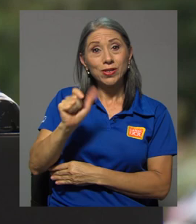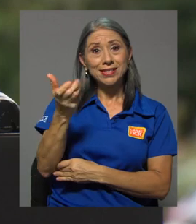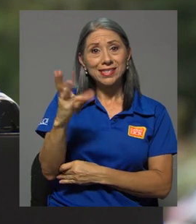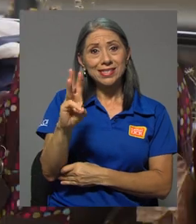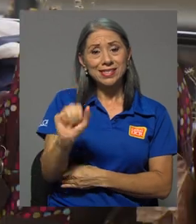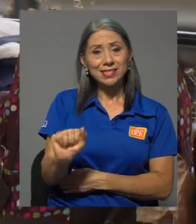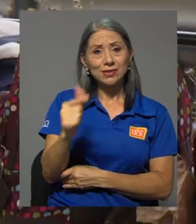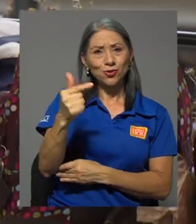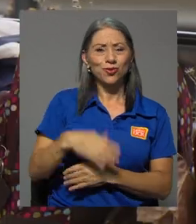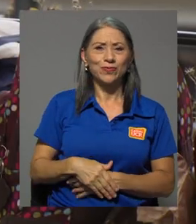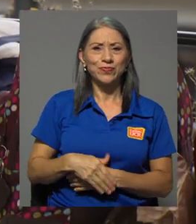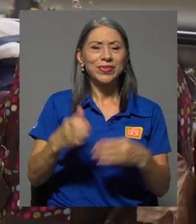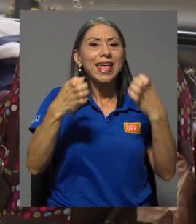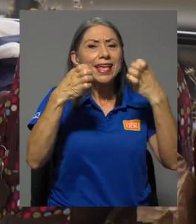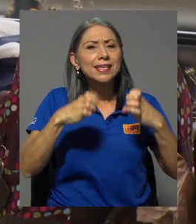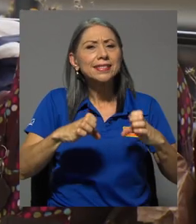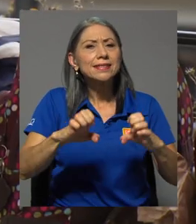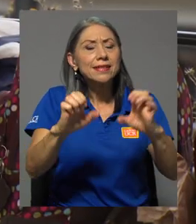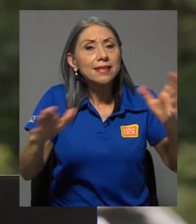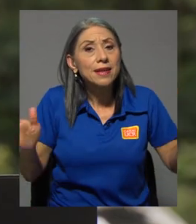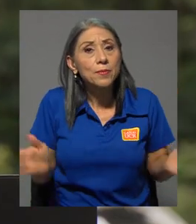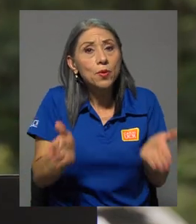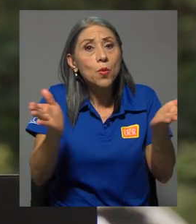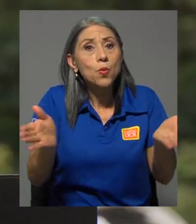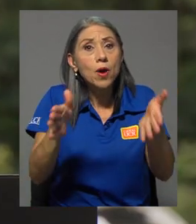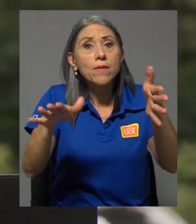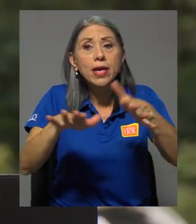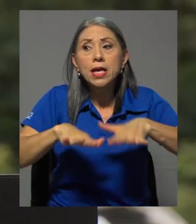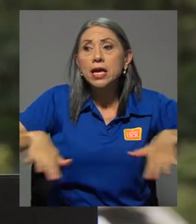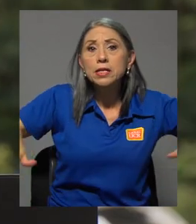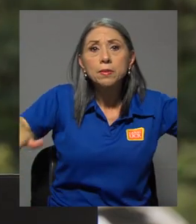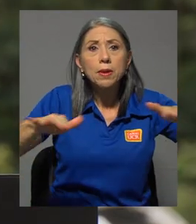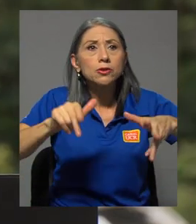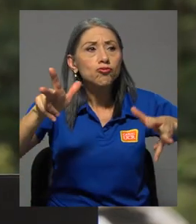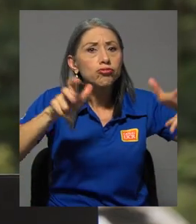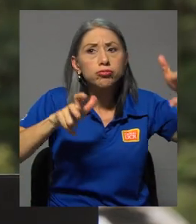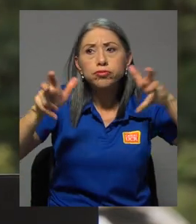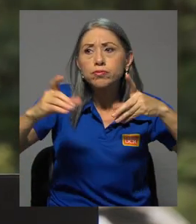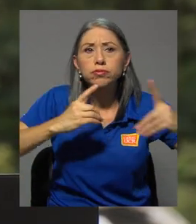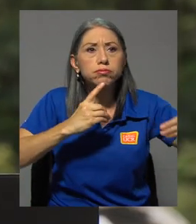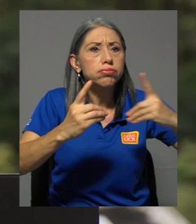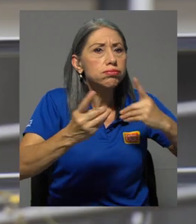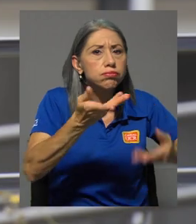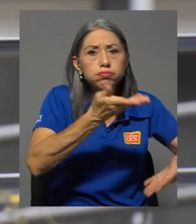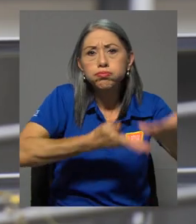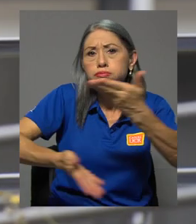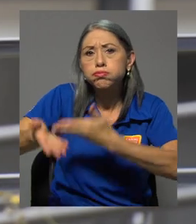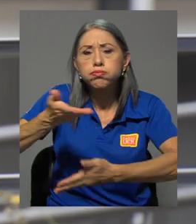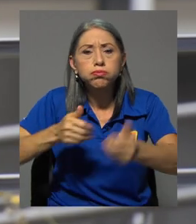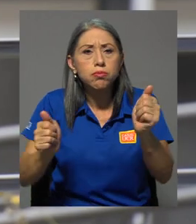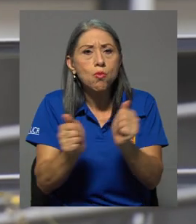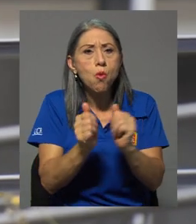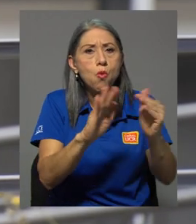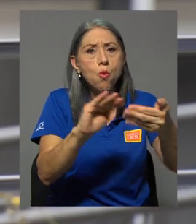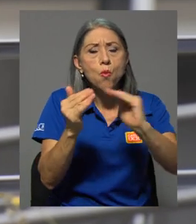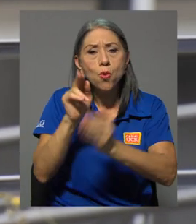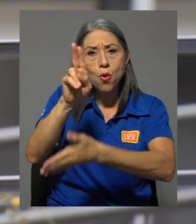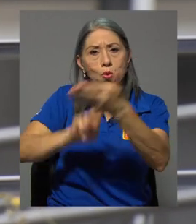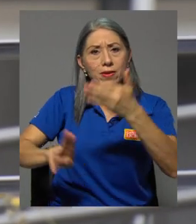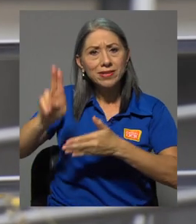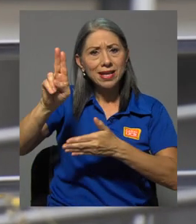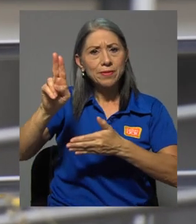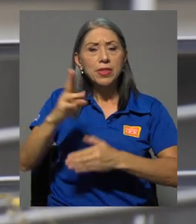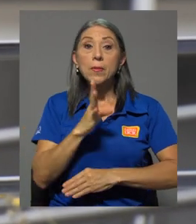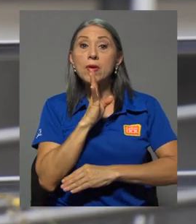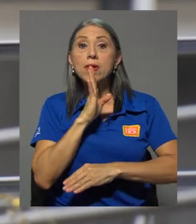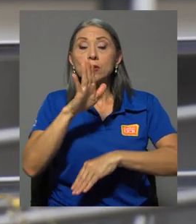agosto. Una estrategia que promueve espacios de escucha y diálogo constantes con la comunidad universitaria